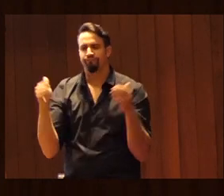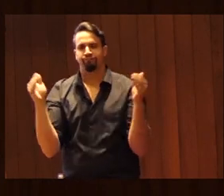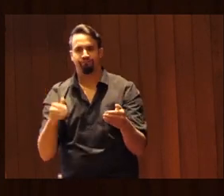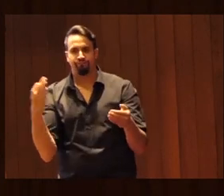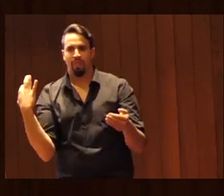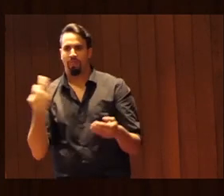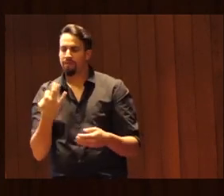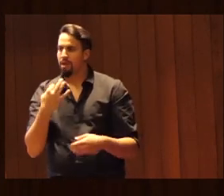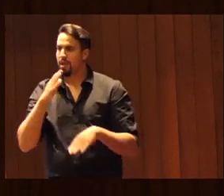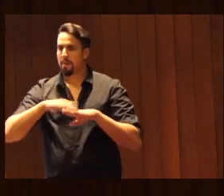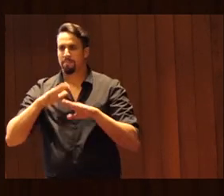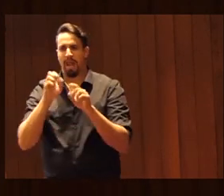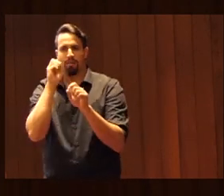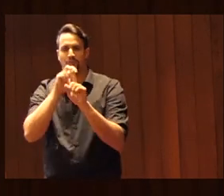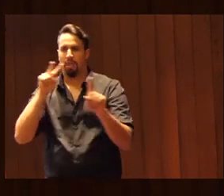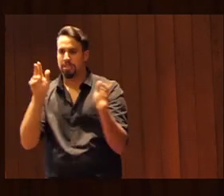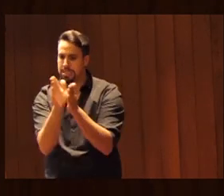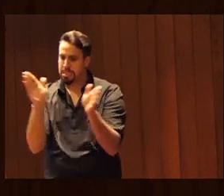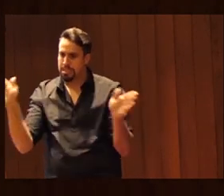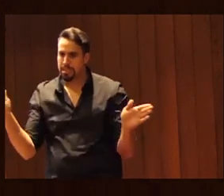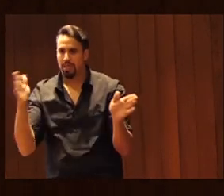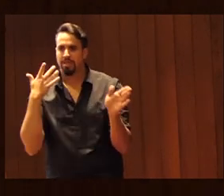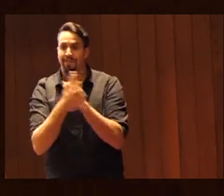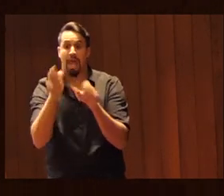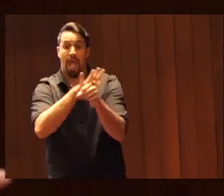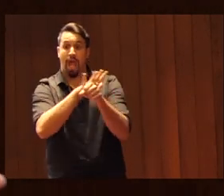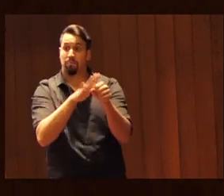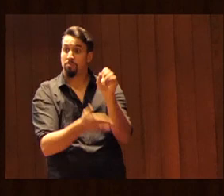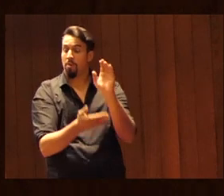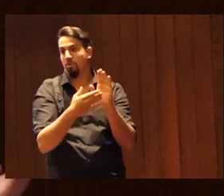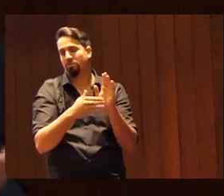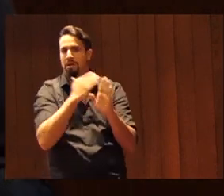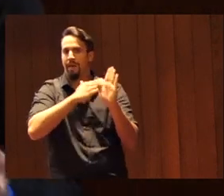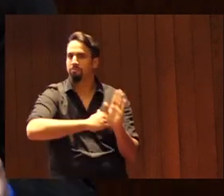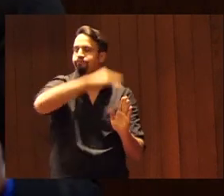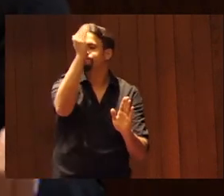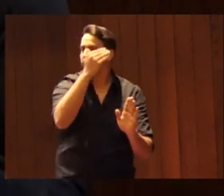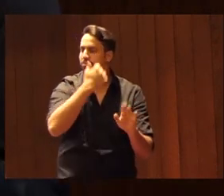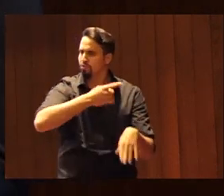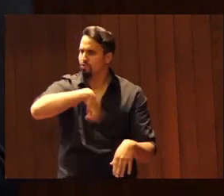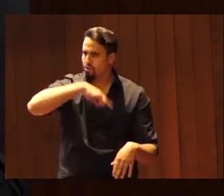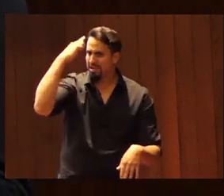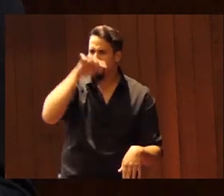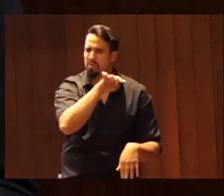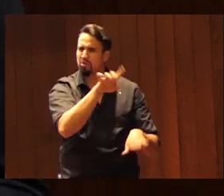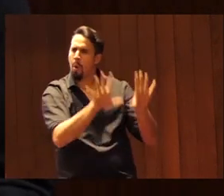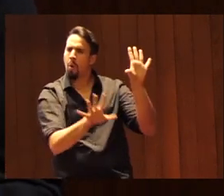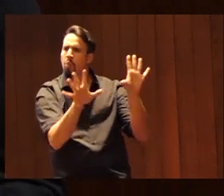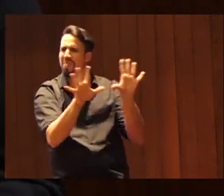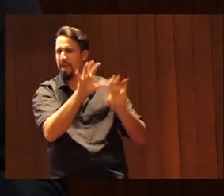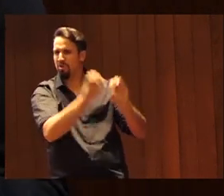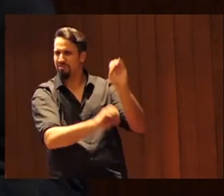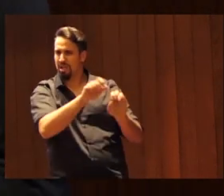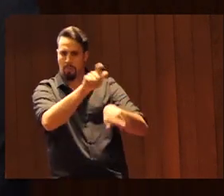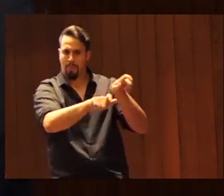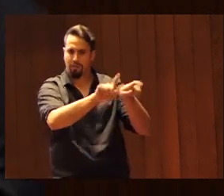ampliación de la perspectiva más allá del deporte de alto nivel. Sabemos, el deporte de alto nivel se practica por un 10% como mucho de la población.